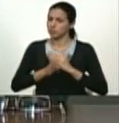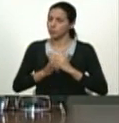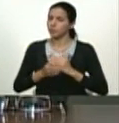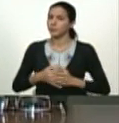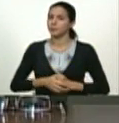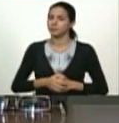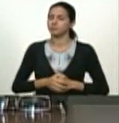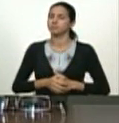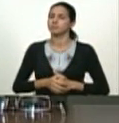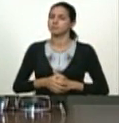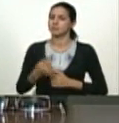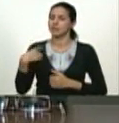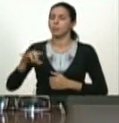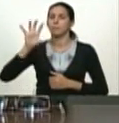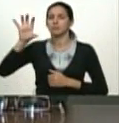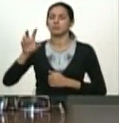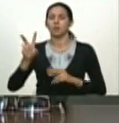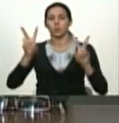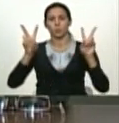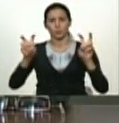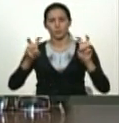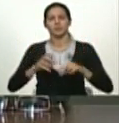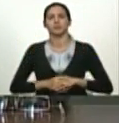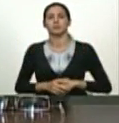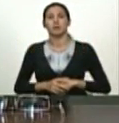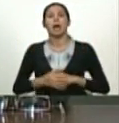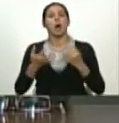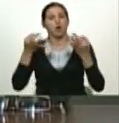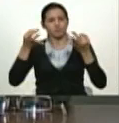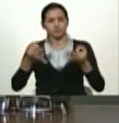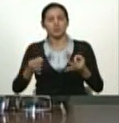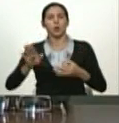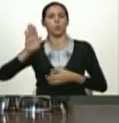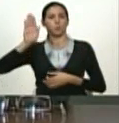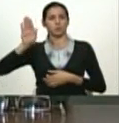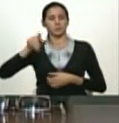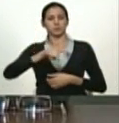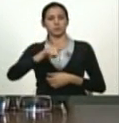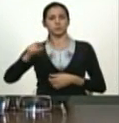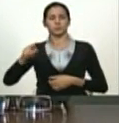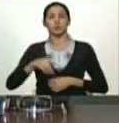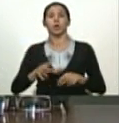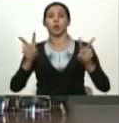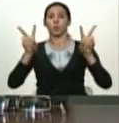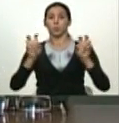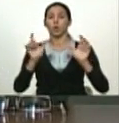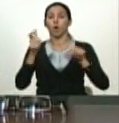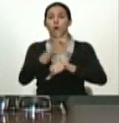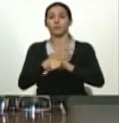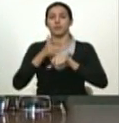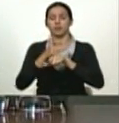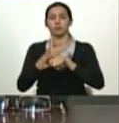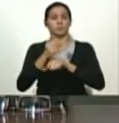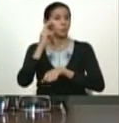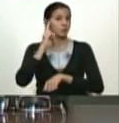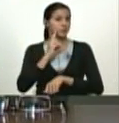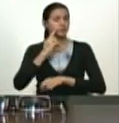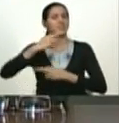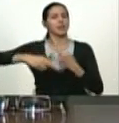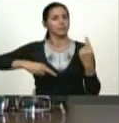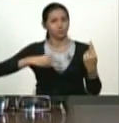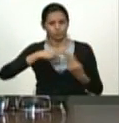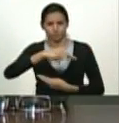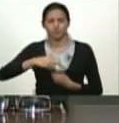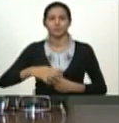patria yo voy a proceder a juramentar oficialmente a este nuevo gobierno bolivariano y revolucionario